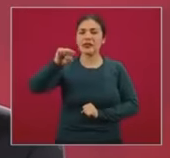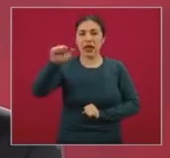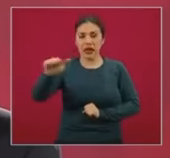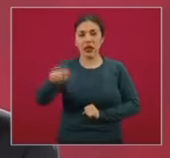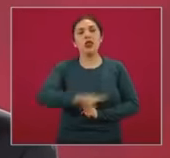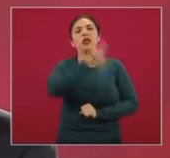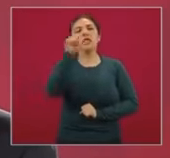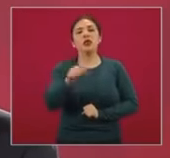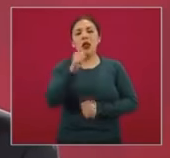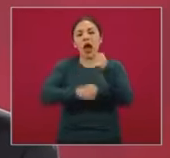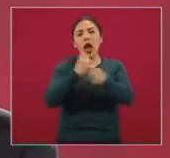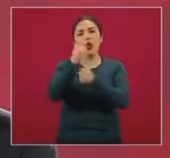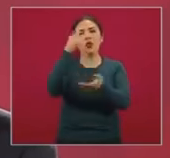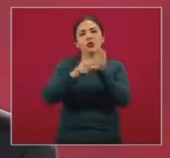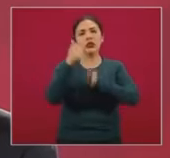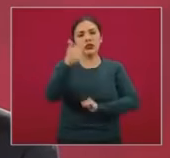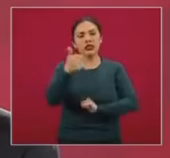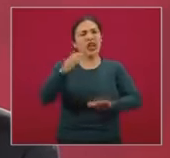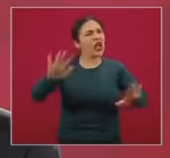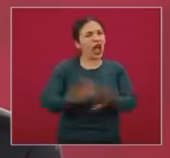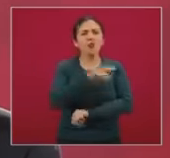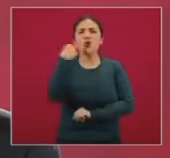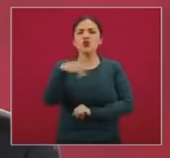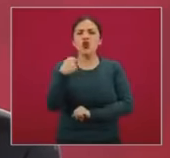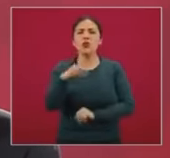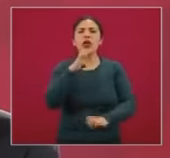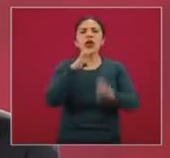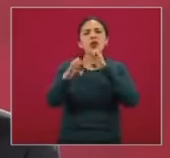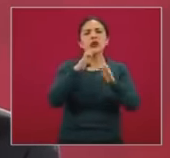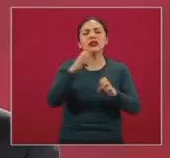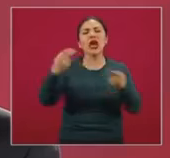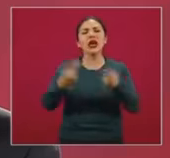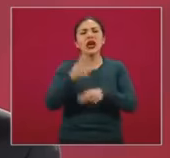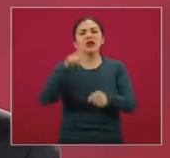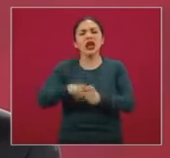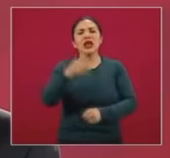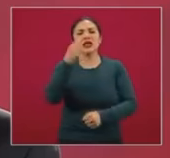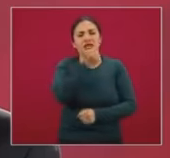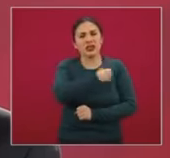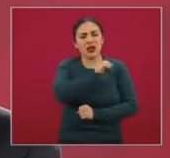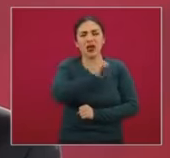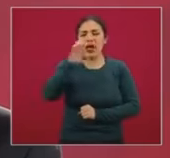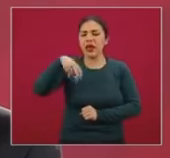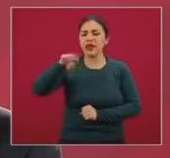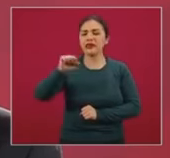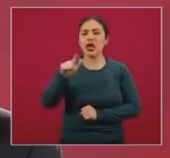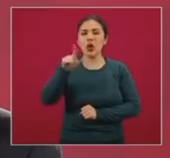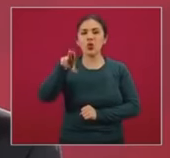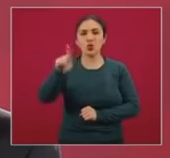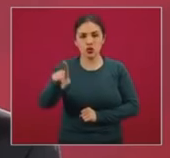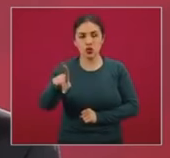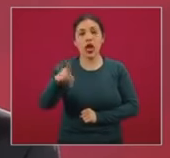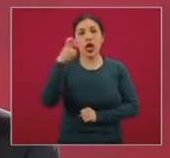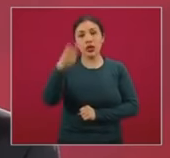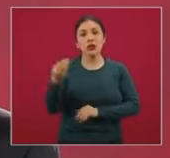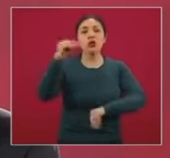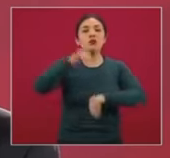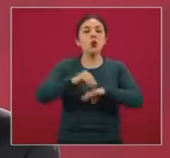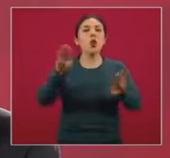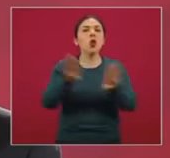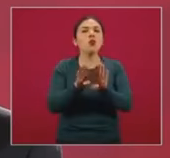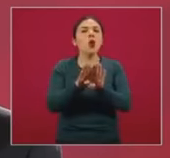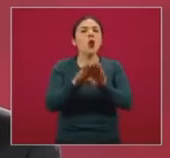posteriormente en dos mil seis empezó a llamarse encuesta nacional de salud y nutrición, ENSANUT, y estableció una metodología